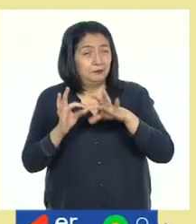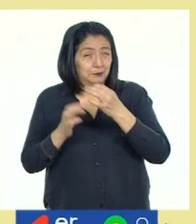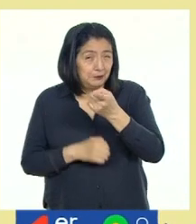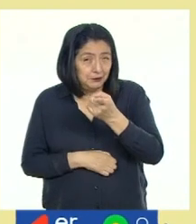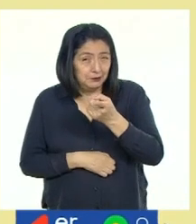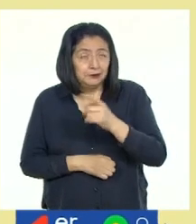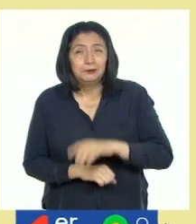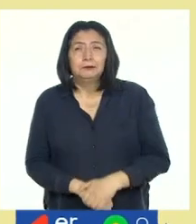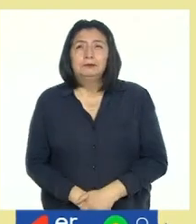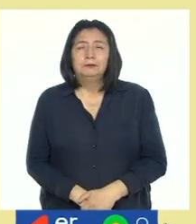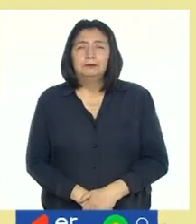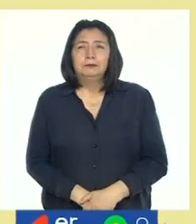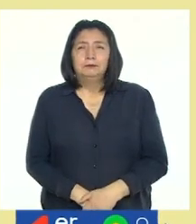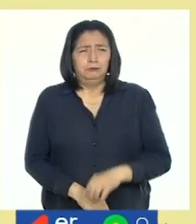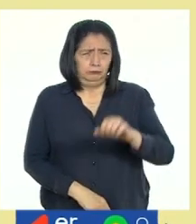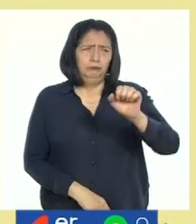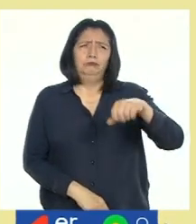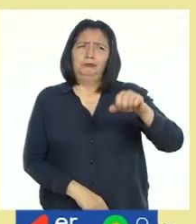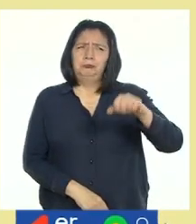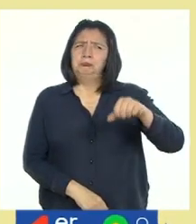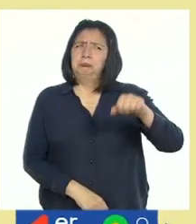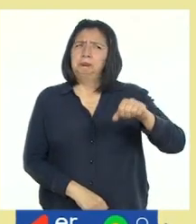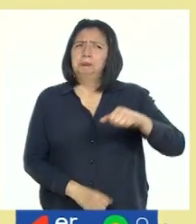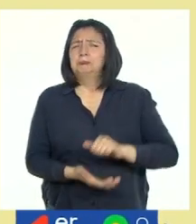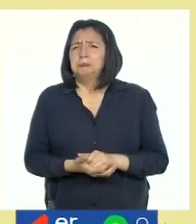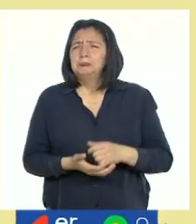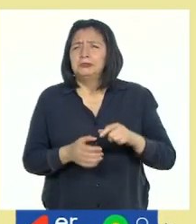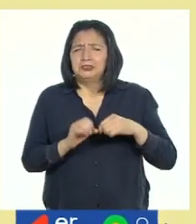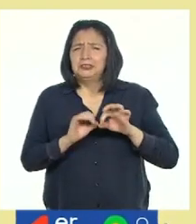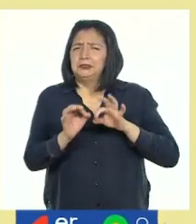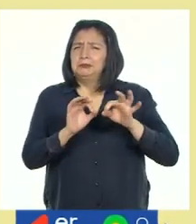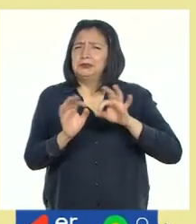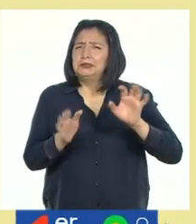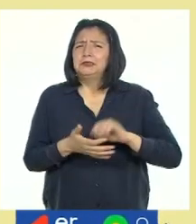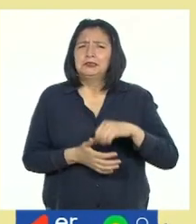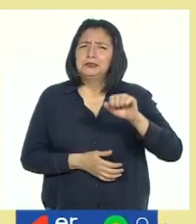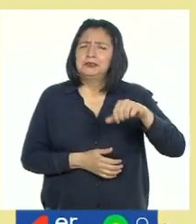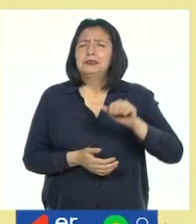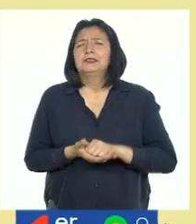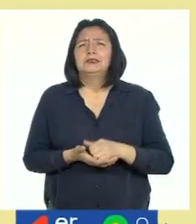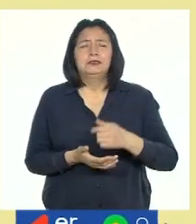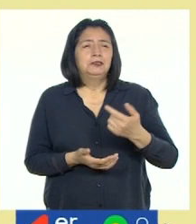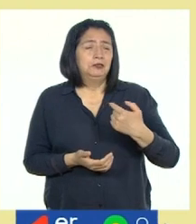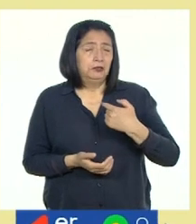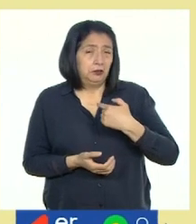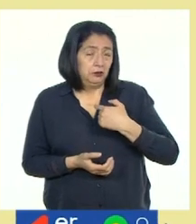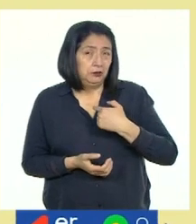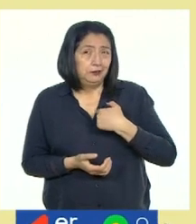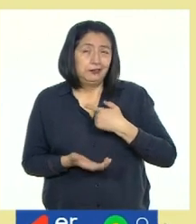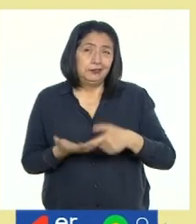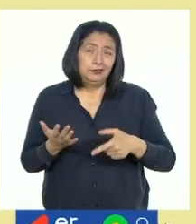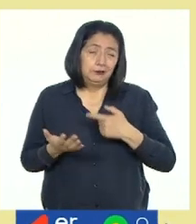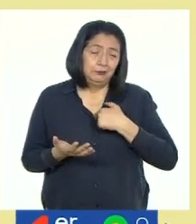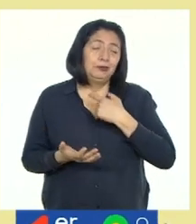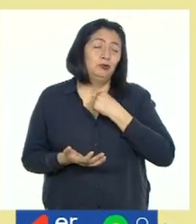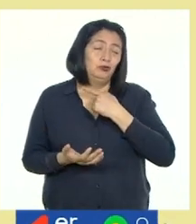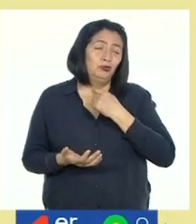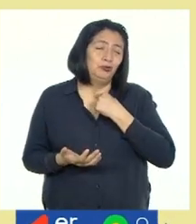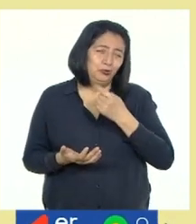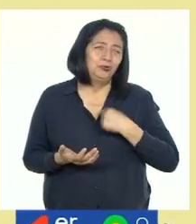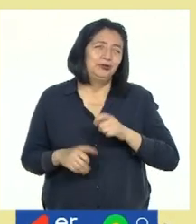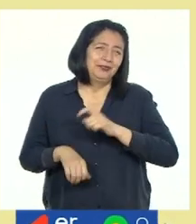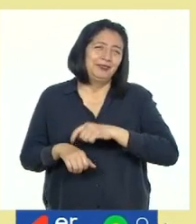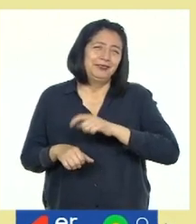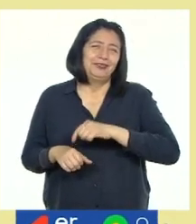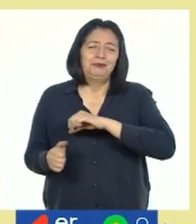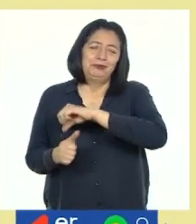familia? Claro que sí. Describí que me gusta pasar